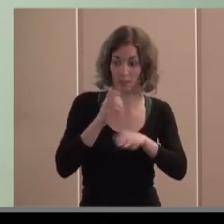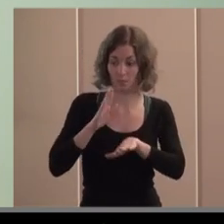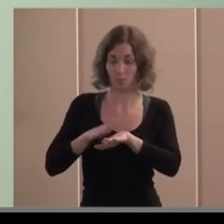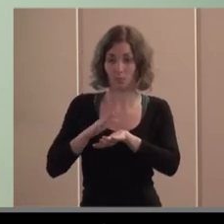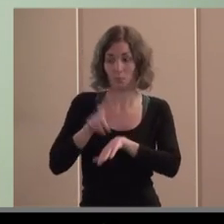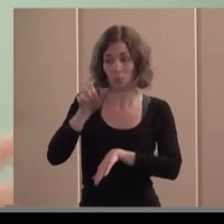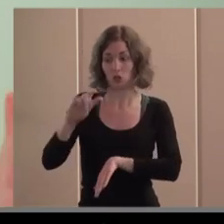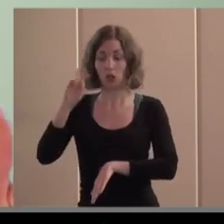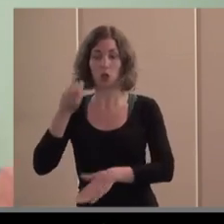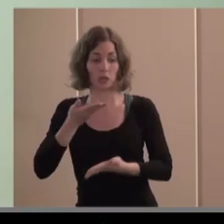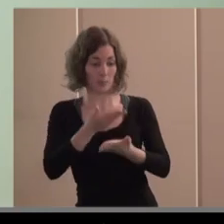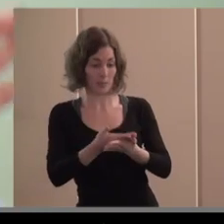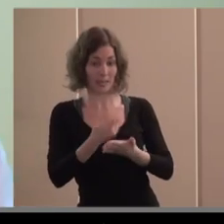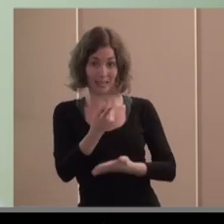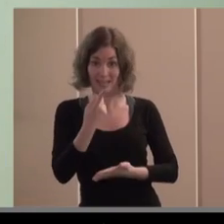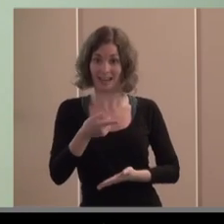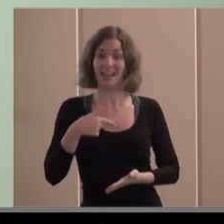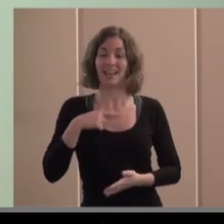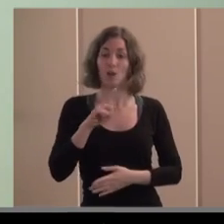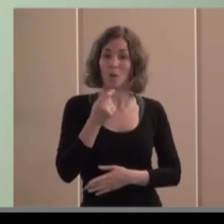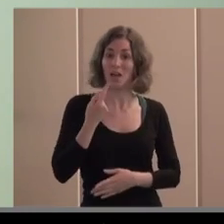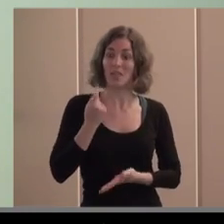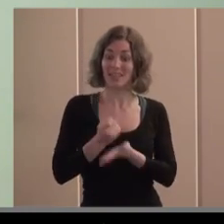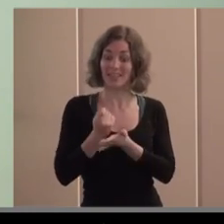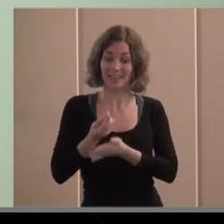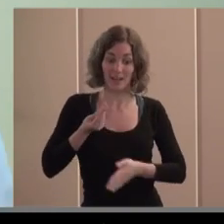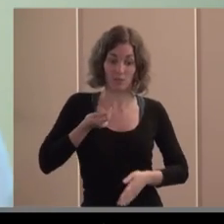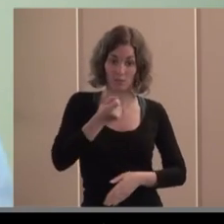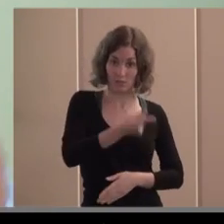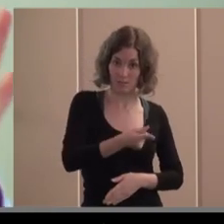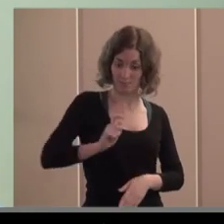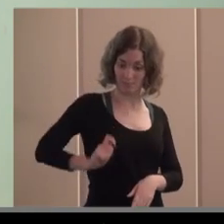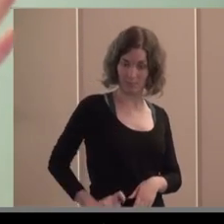y se le pagan un salario pues eso es una empresa me da igual que sea una empresa